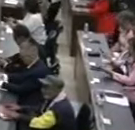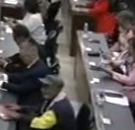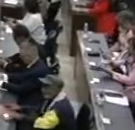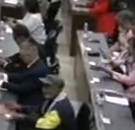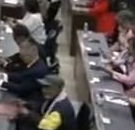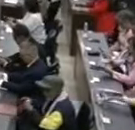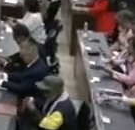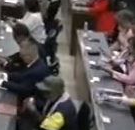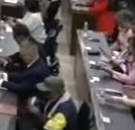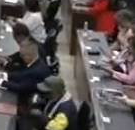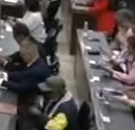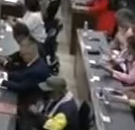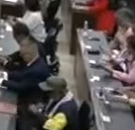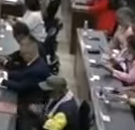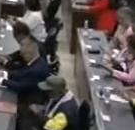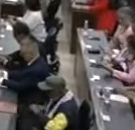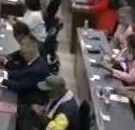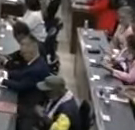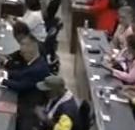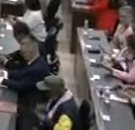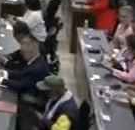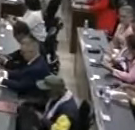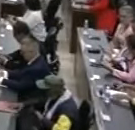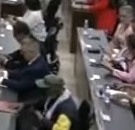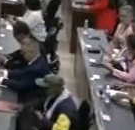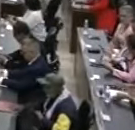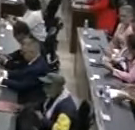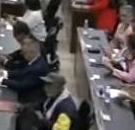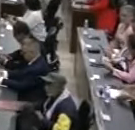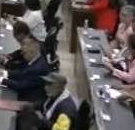¿Dónde está? De aquí que llega Roy aquí.